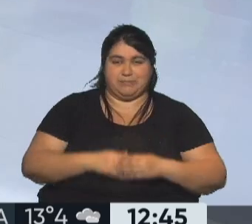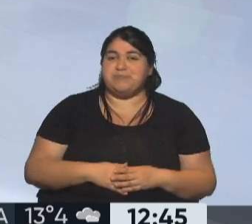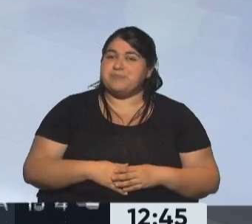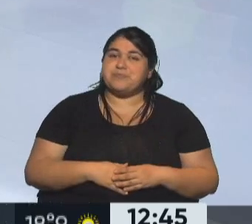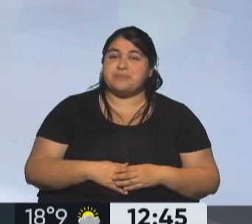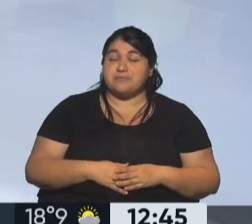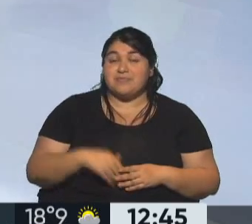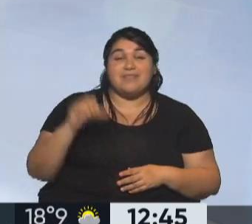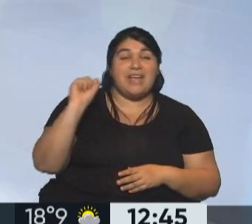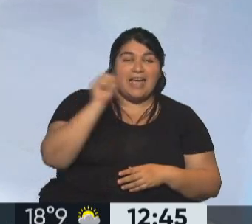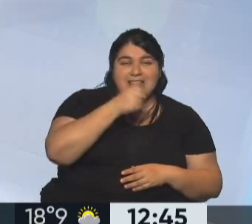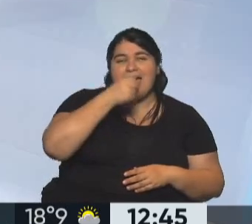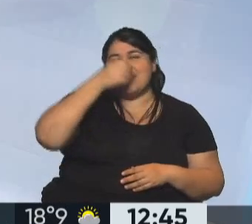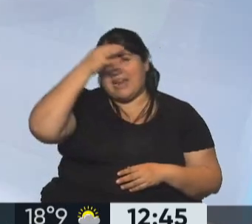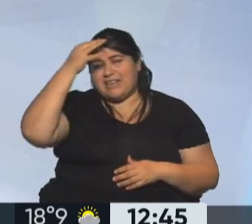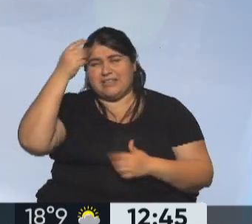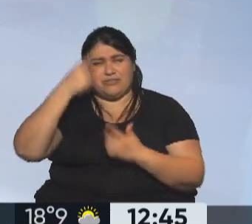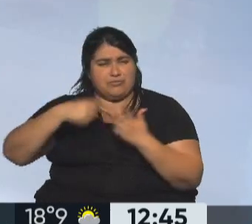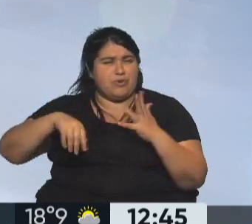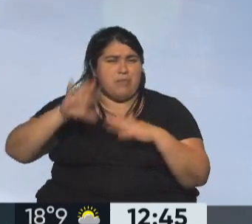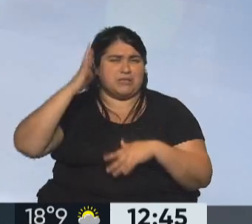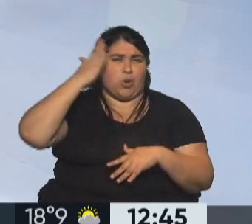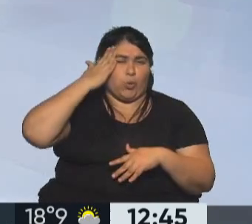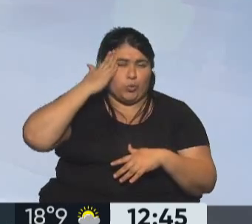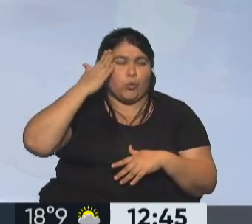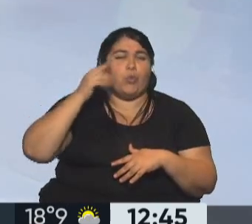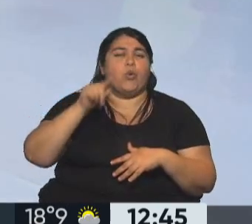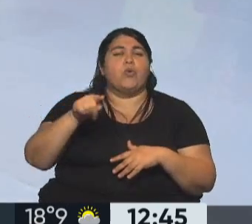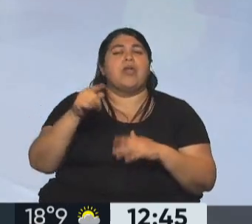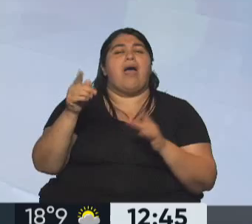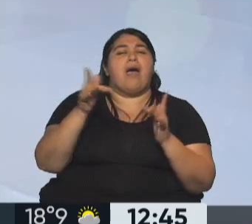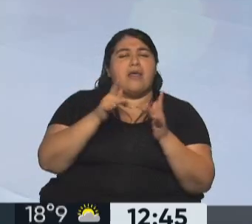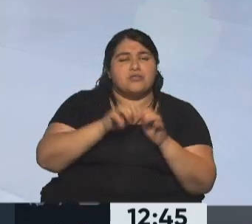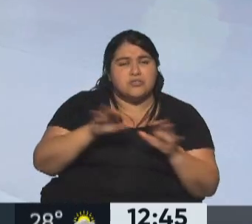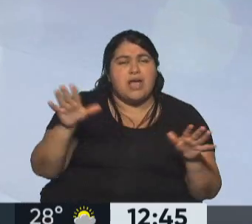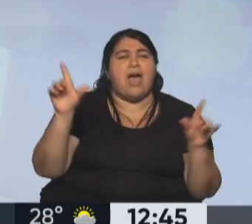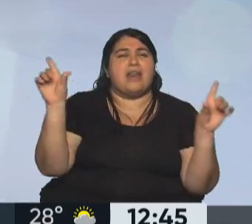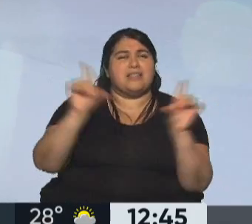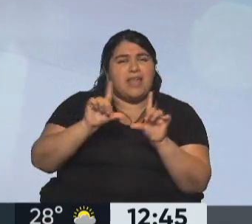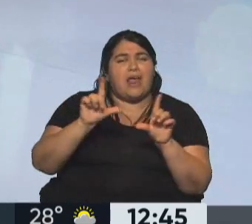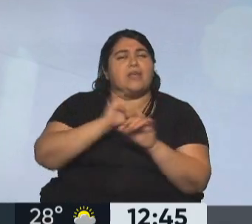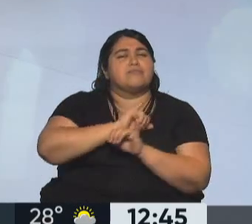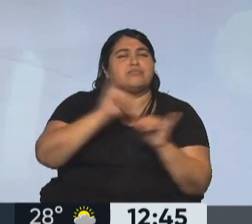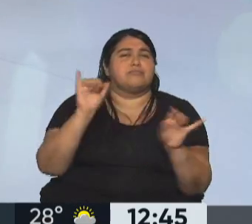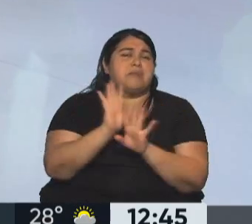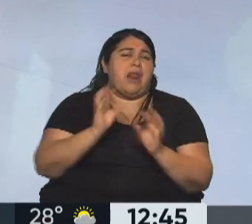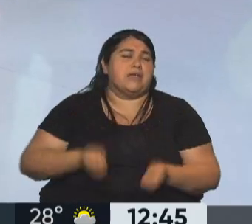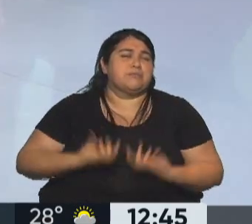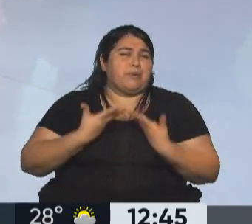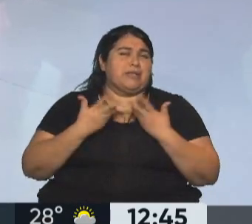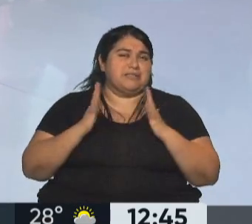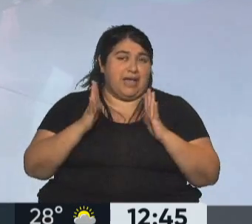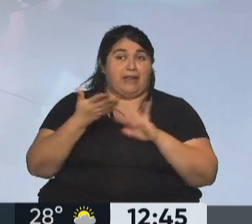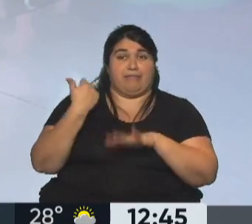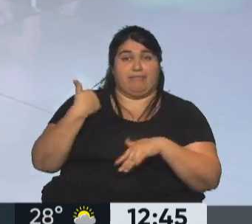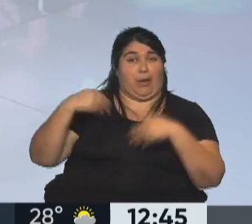Artistas, miembros del mundo de la cultura, utilizaron las redes, programas de televisión para expresarse luego de los